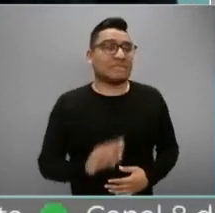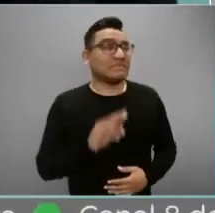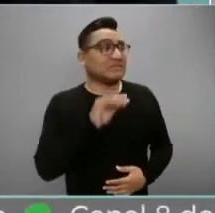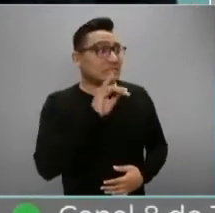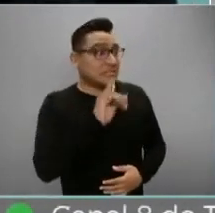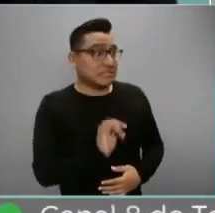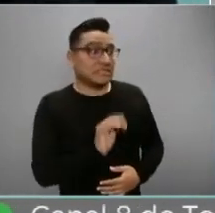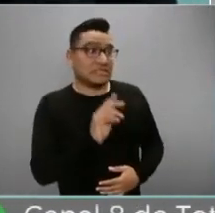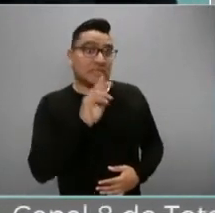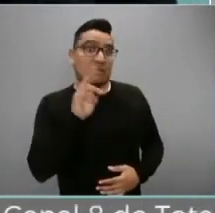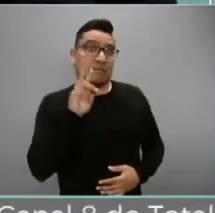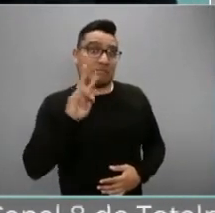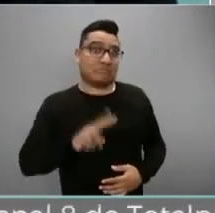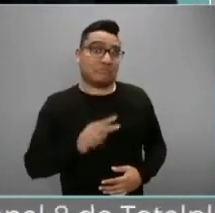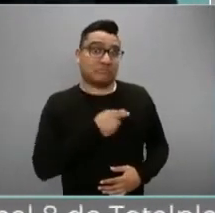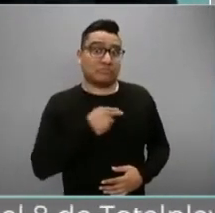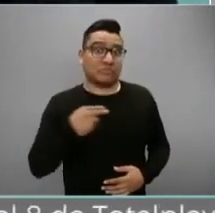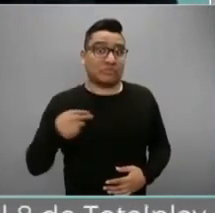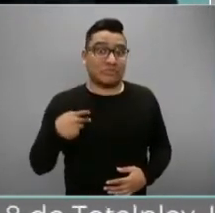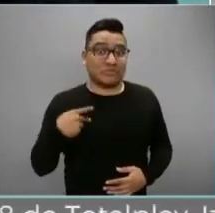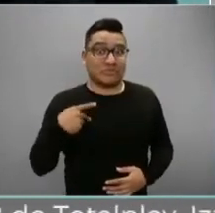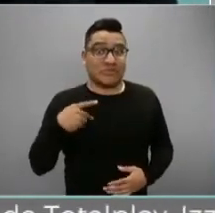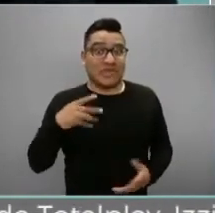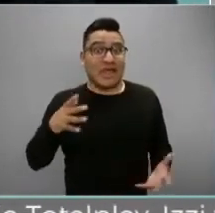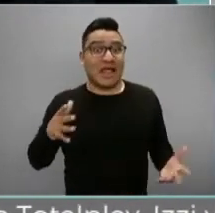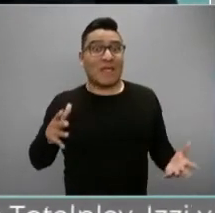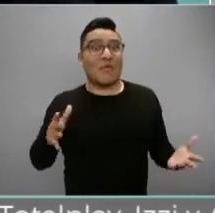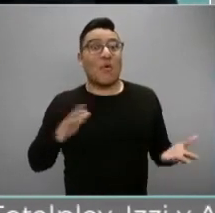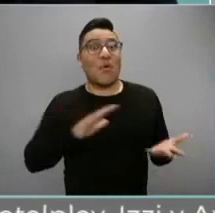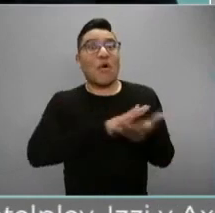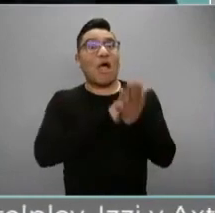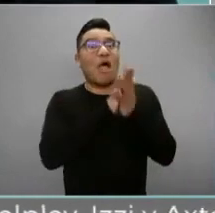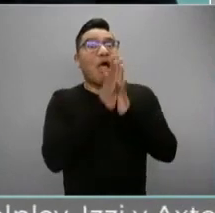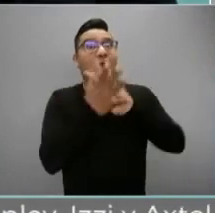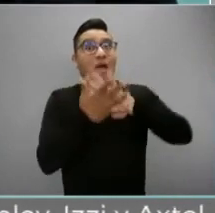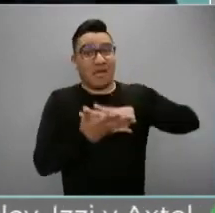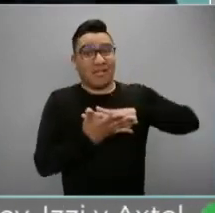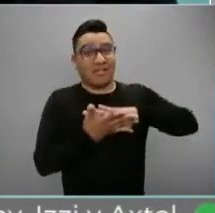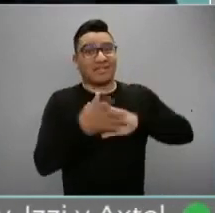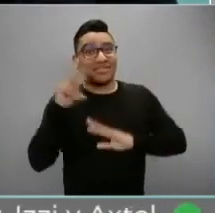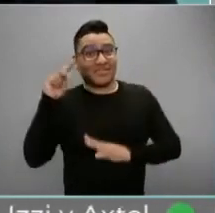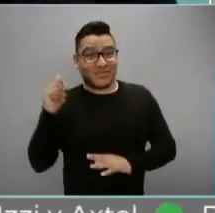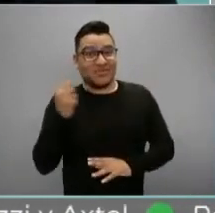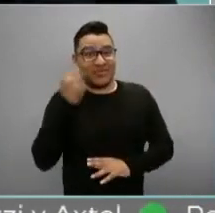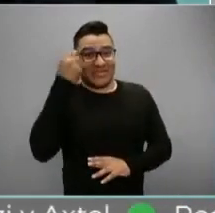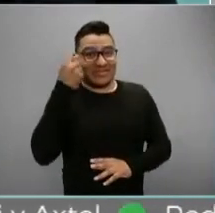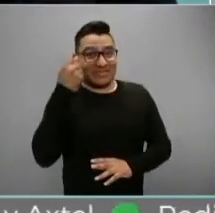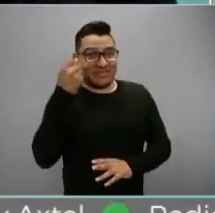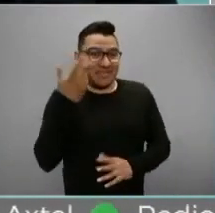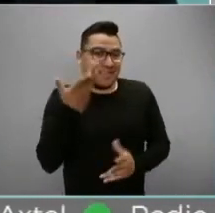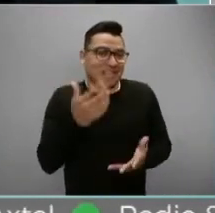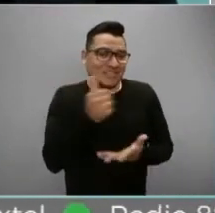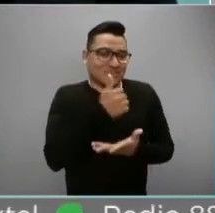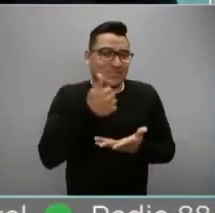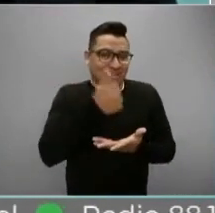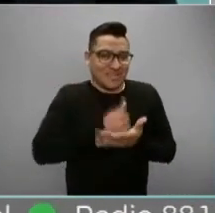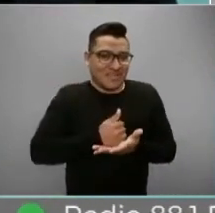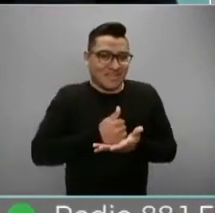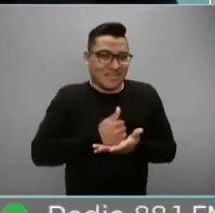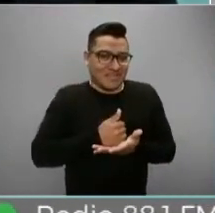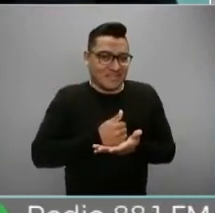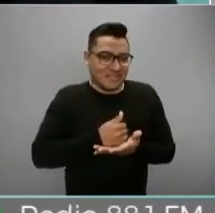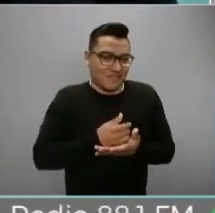volviéndonos virtuales. Algo nos sucedió que estamos dejando la ciudad física para pasar a la ciudad virtual de manera